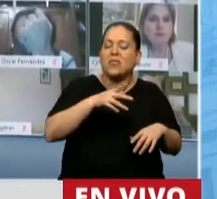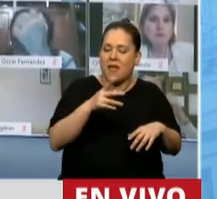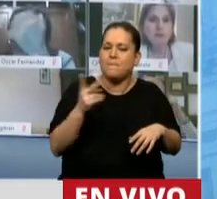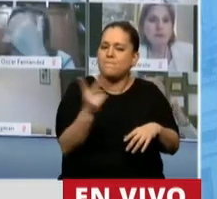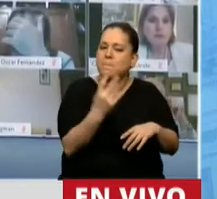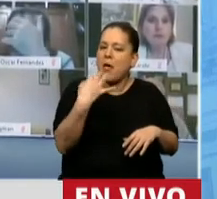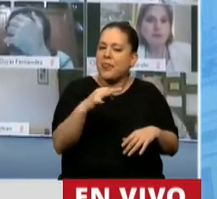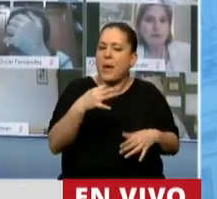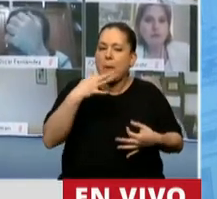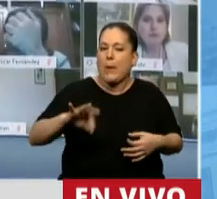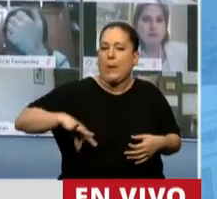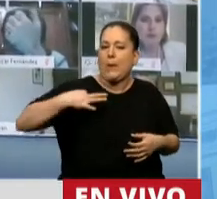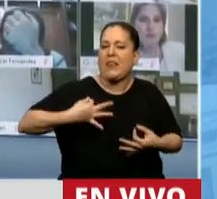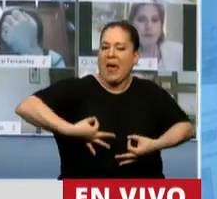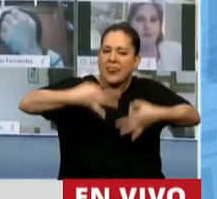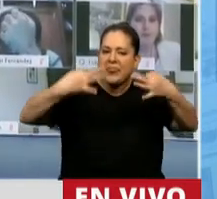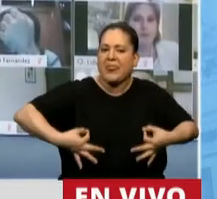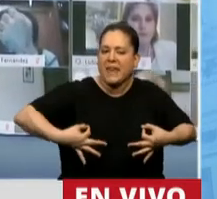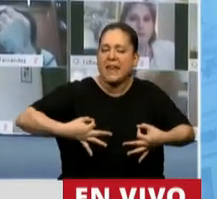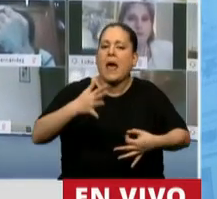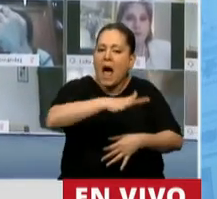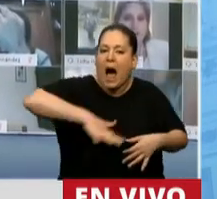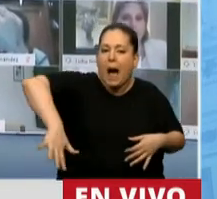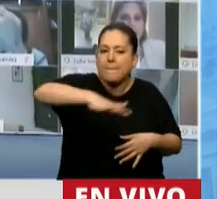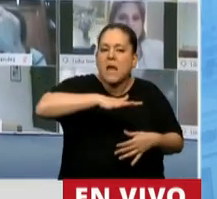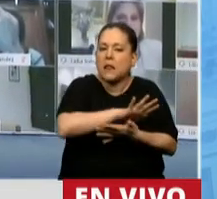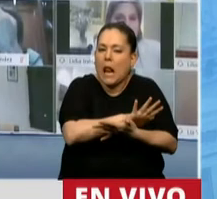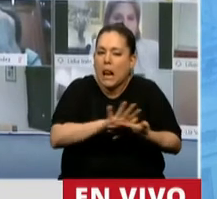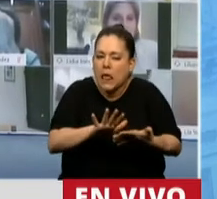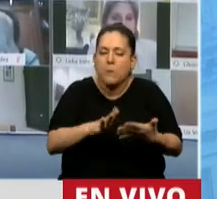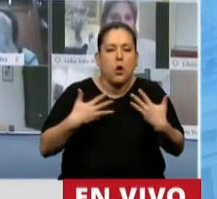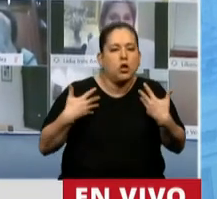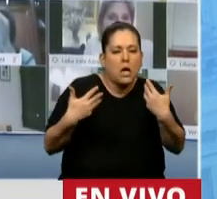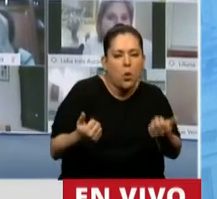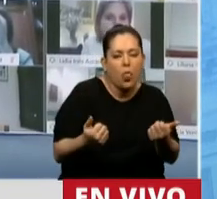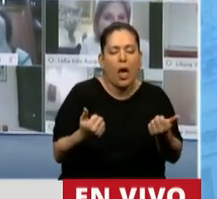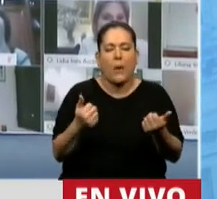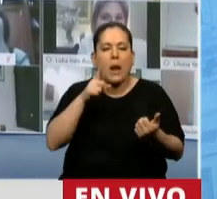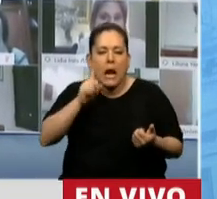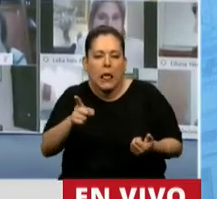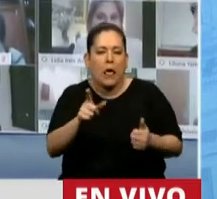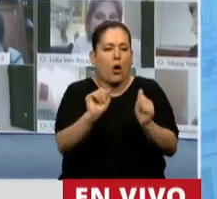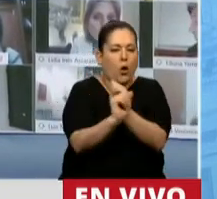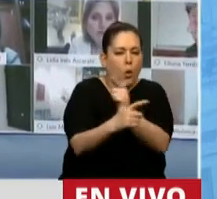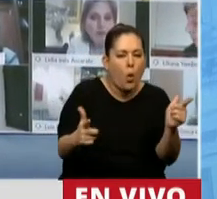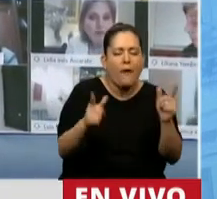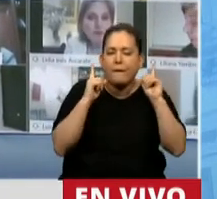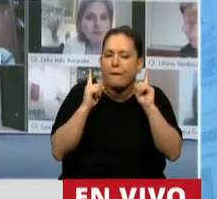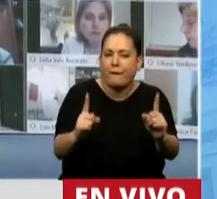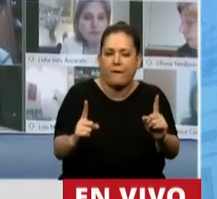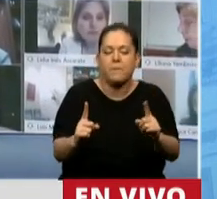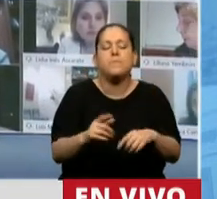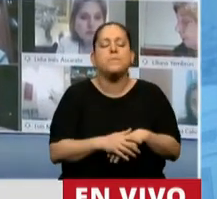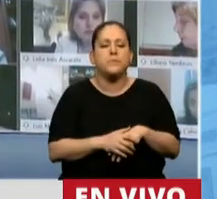vida digna en un medio ambiente sin riesgos, limpio, saludable y sostenible. En otras